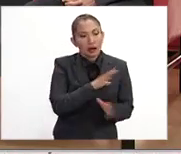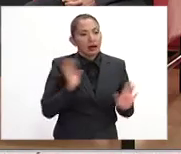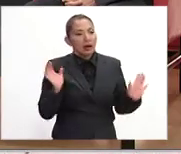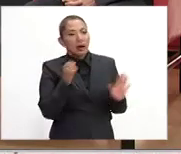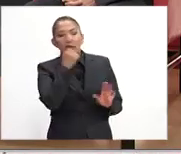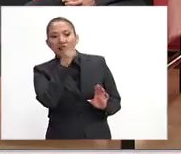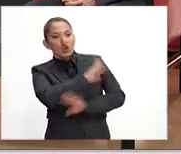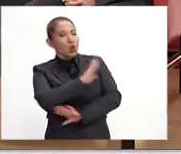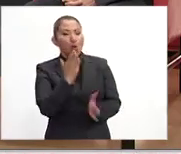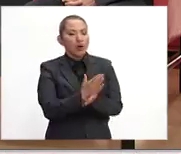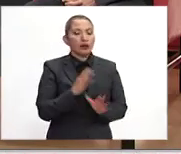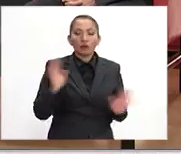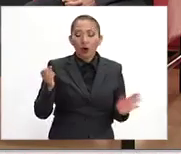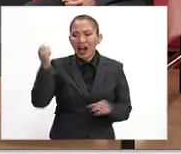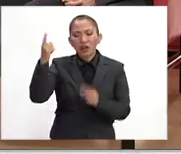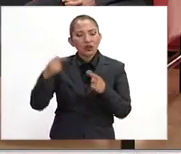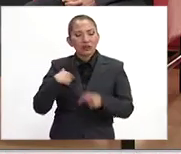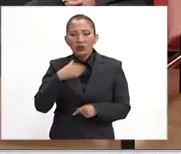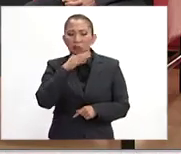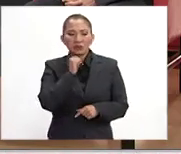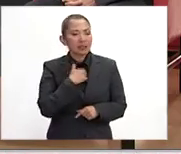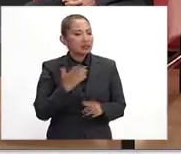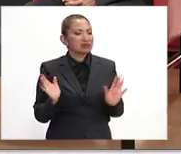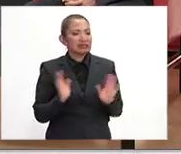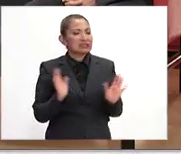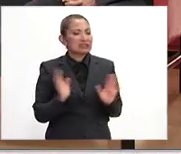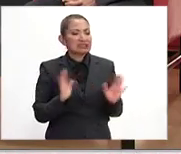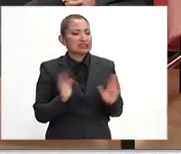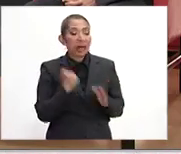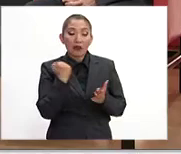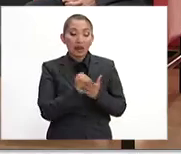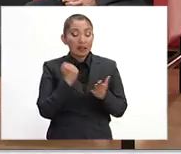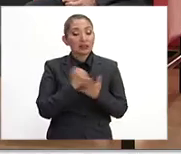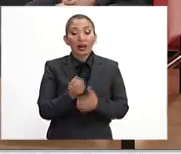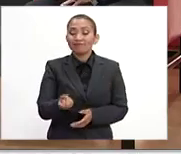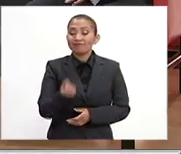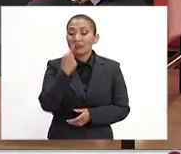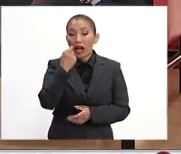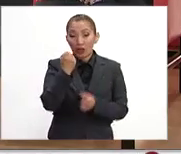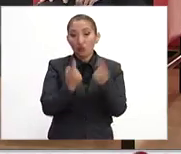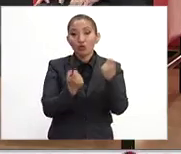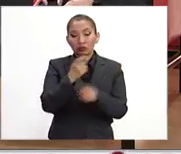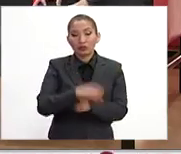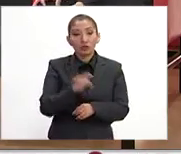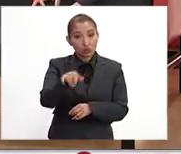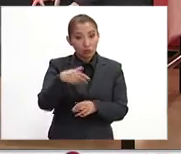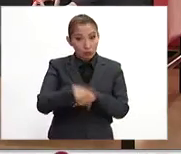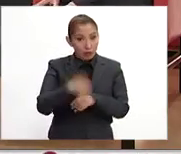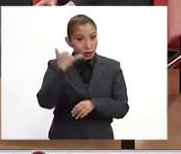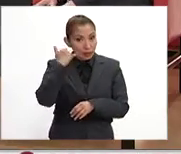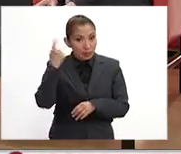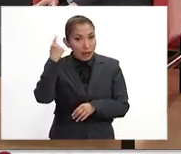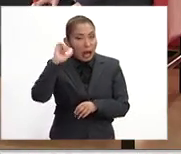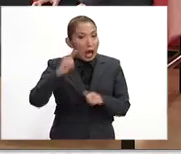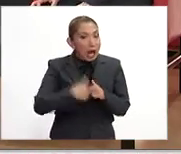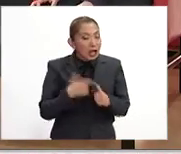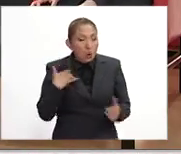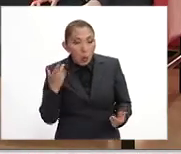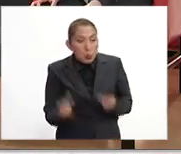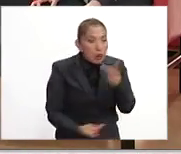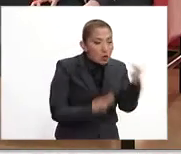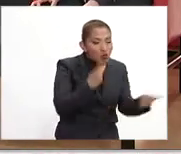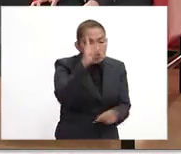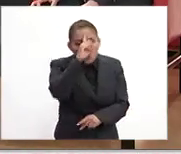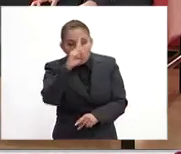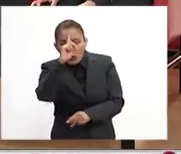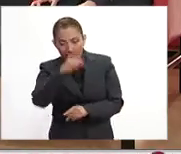O sea, también esa es una realidad. Hay gente que no puede funcionar si no recibe tratamiento farmacológico. ¿Usted tiene algún teléfono para que la gente pueda, de alguna forma, poder